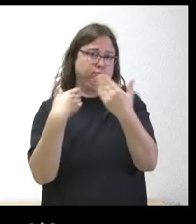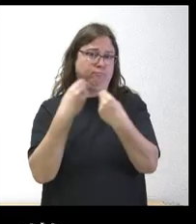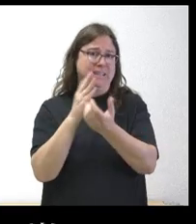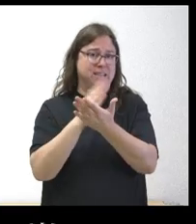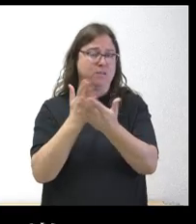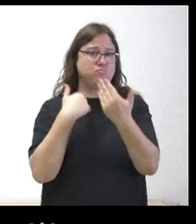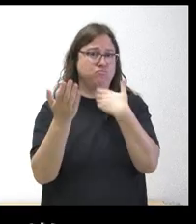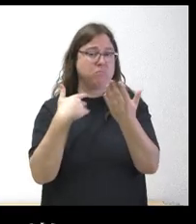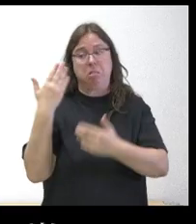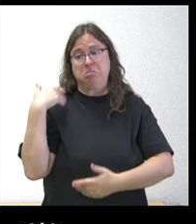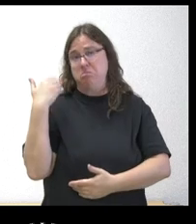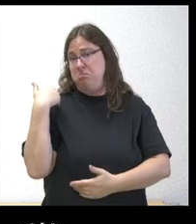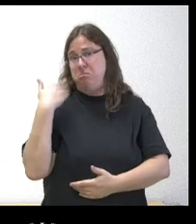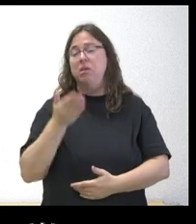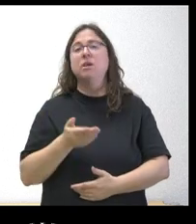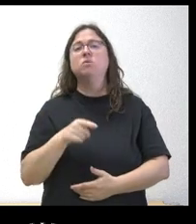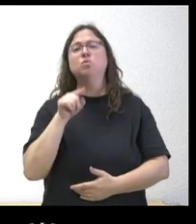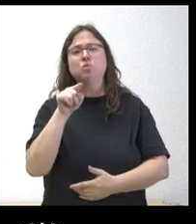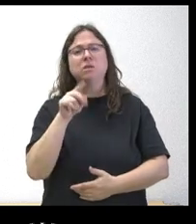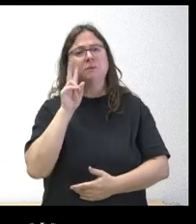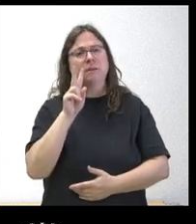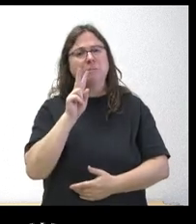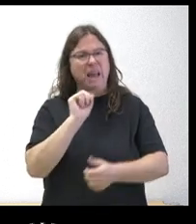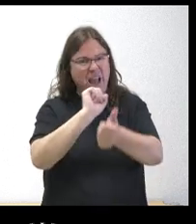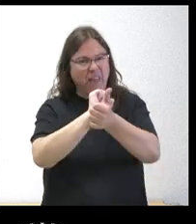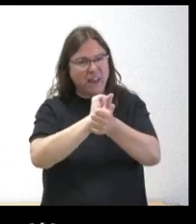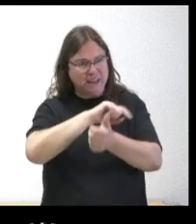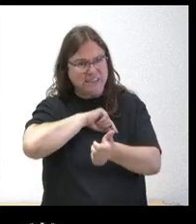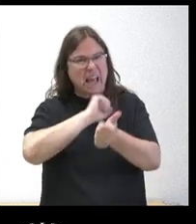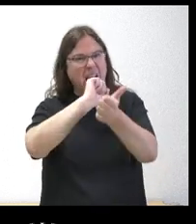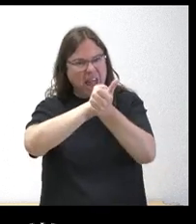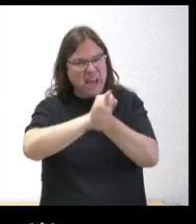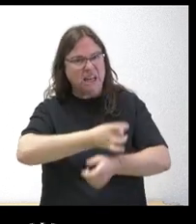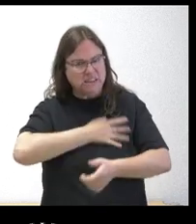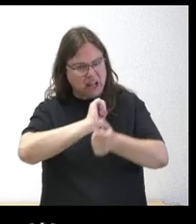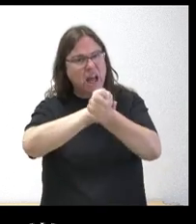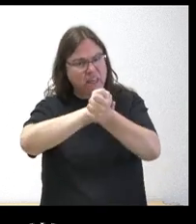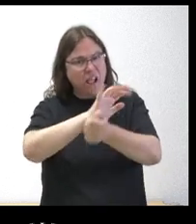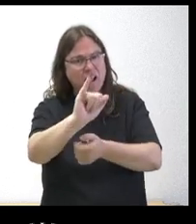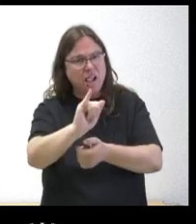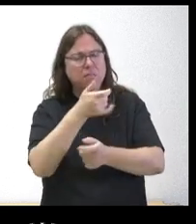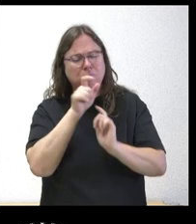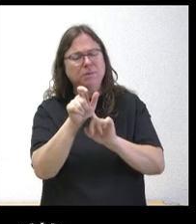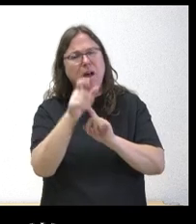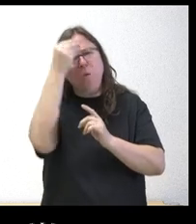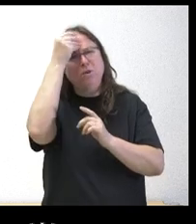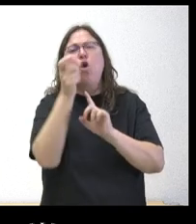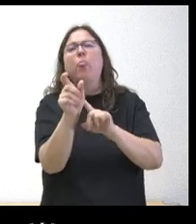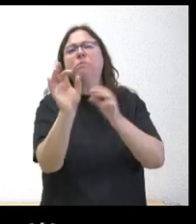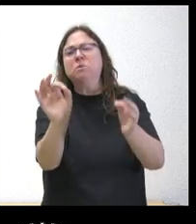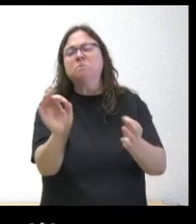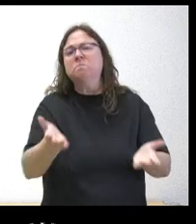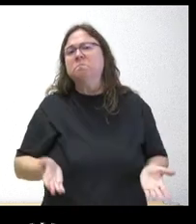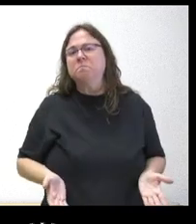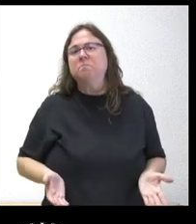SERLA hace no tanto usted vio esas cadenas sindicales hablar en estos términos me refiero no sé si usted